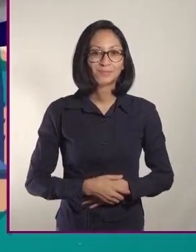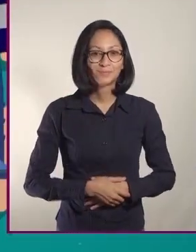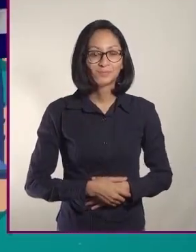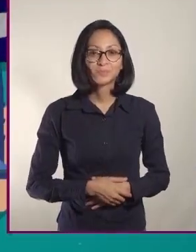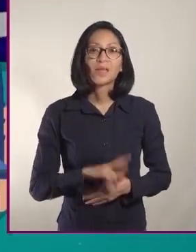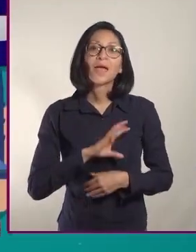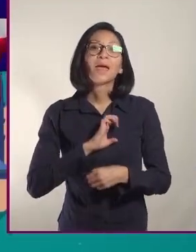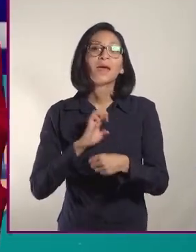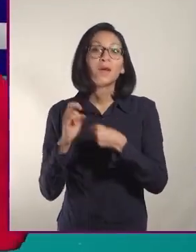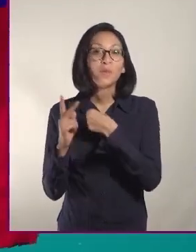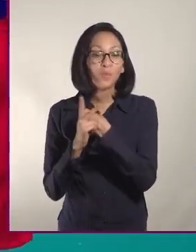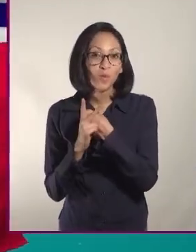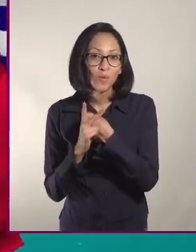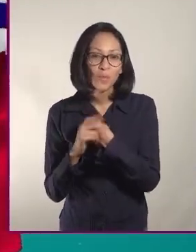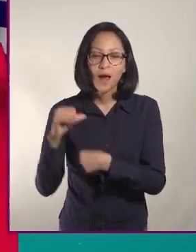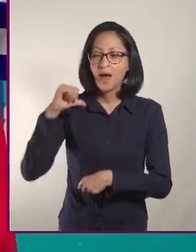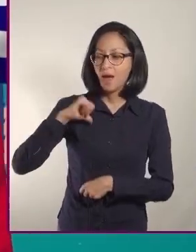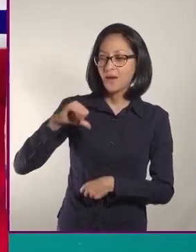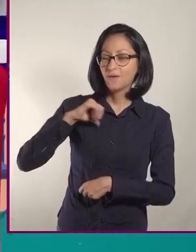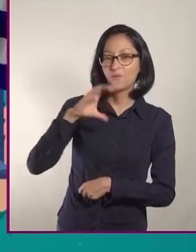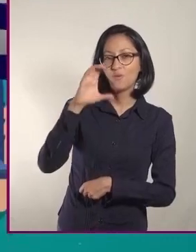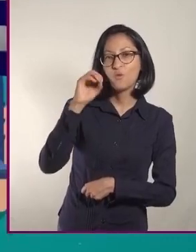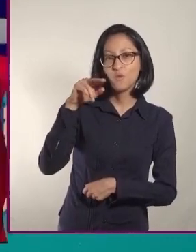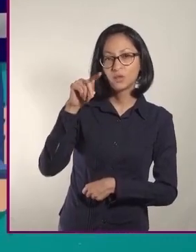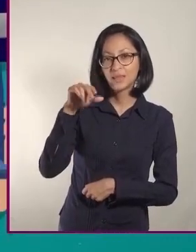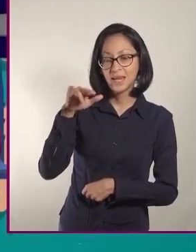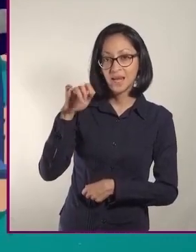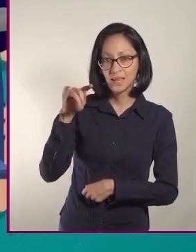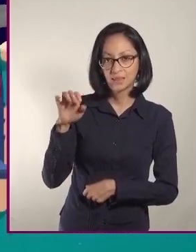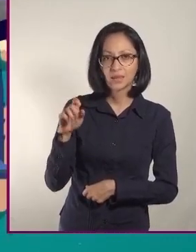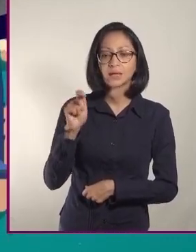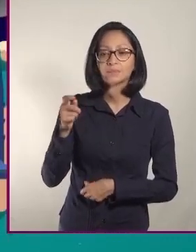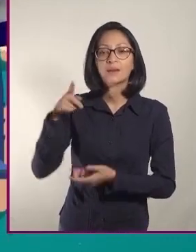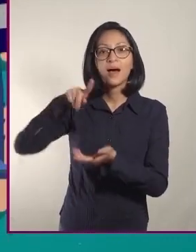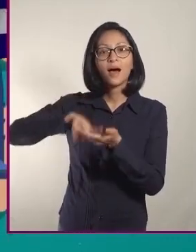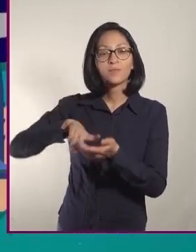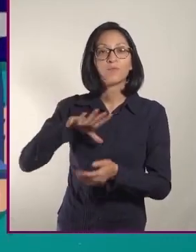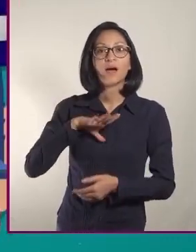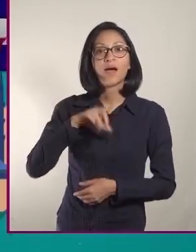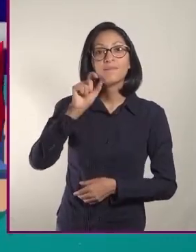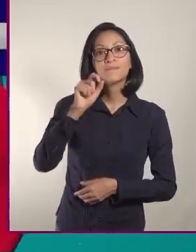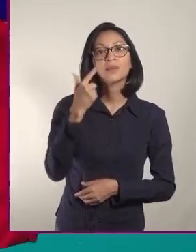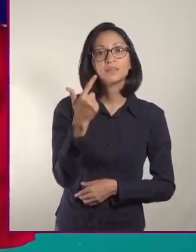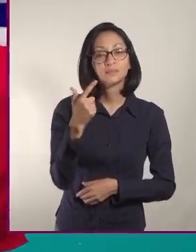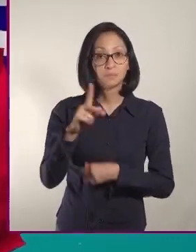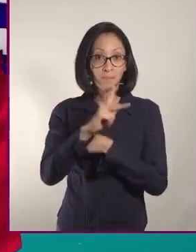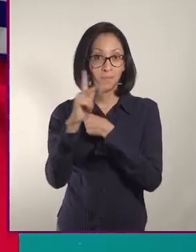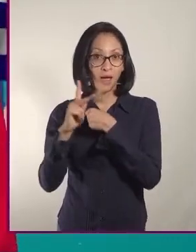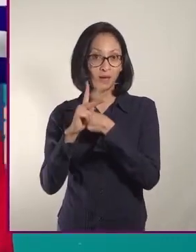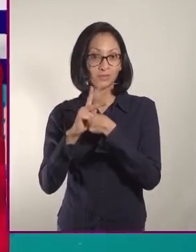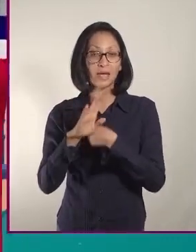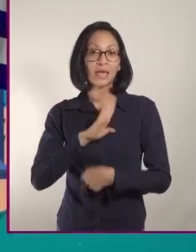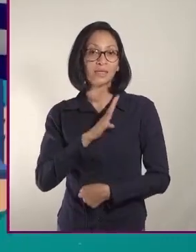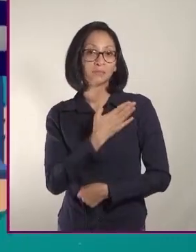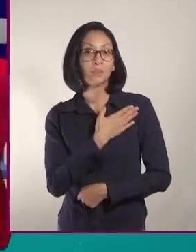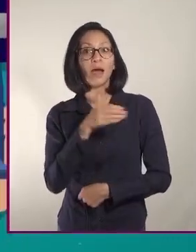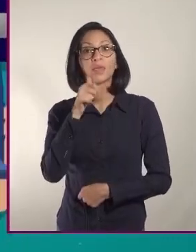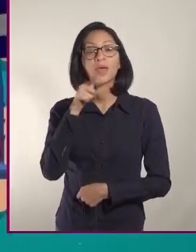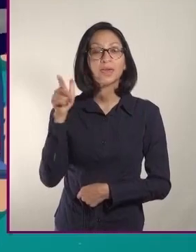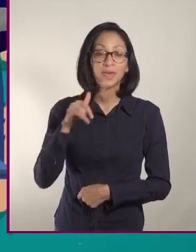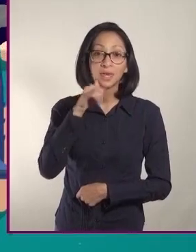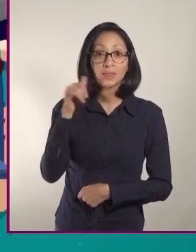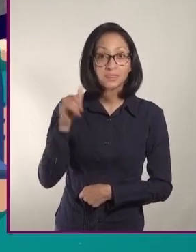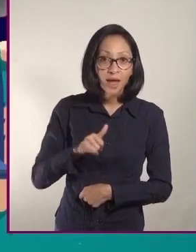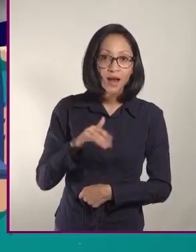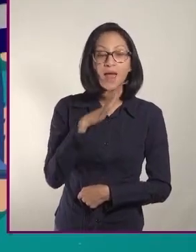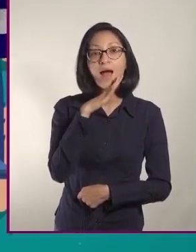Europa, el viejo continente, integrado por 27 países, España, Italia, Alemania, Grecia,